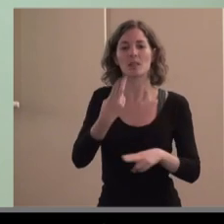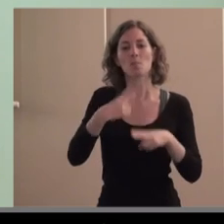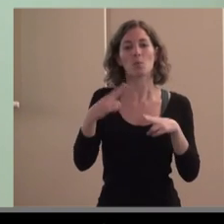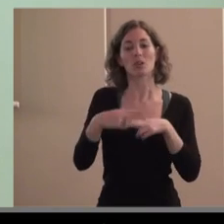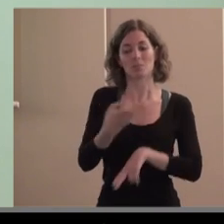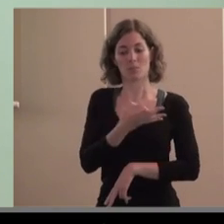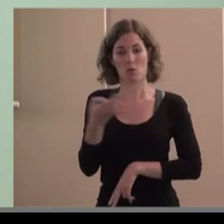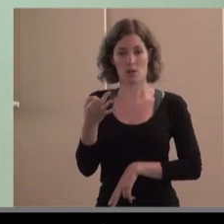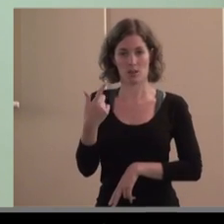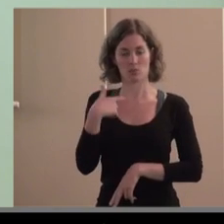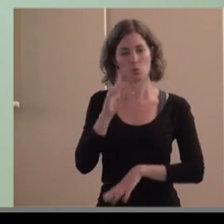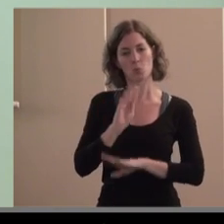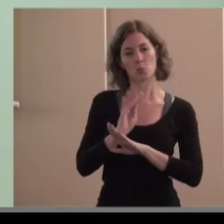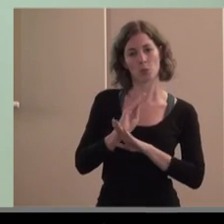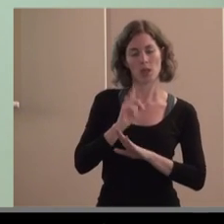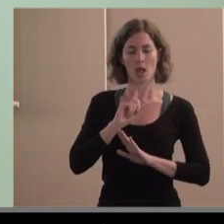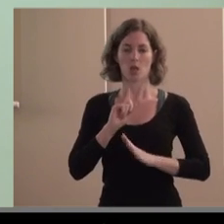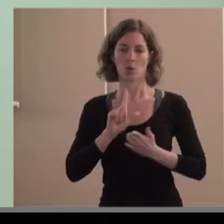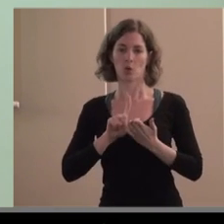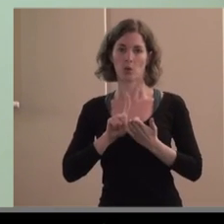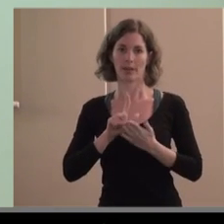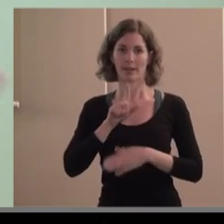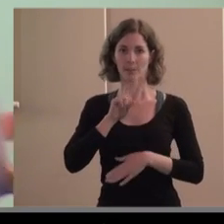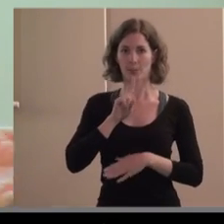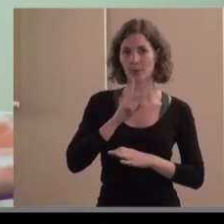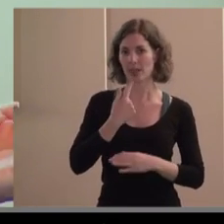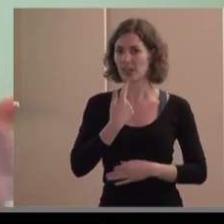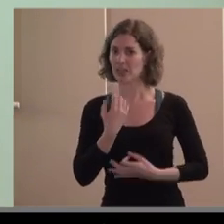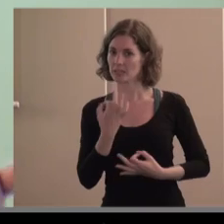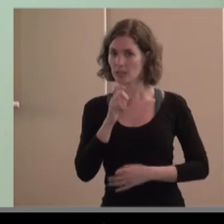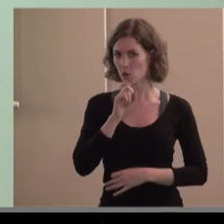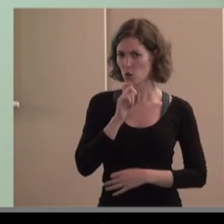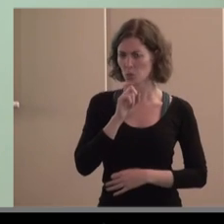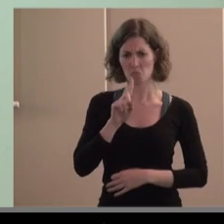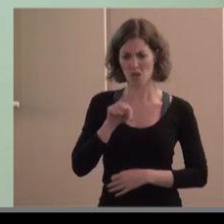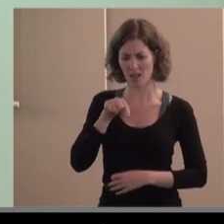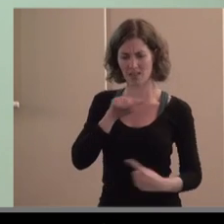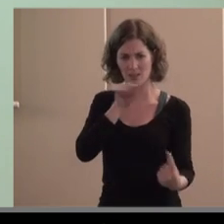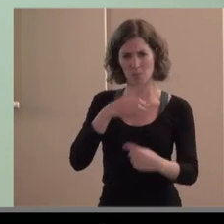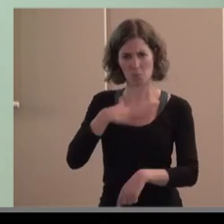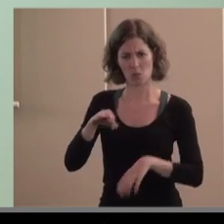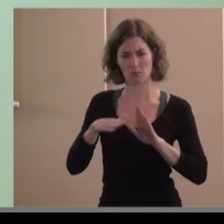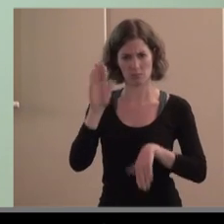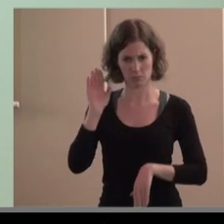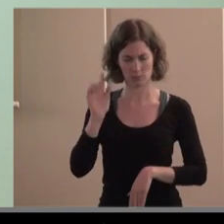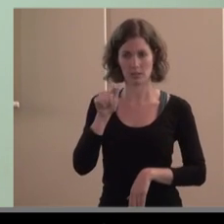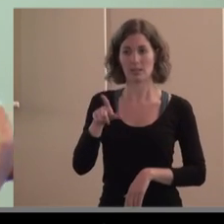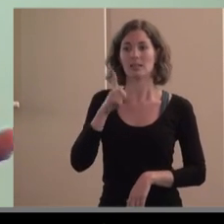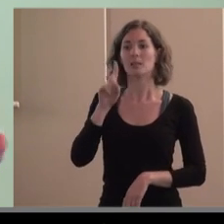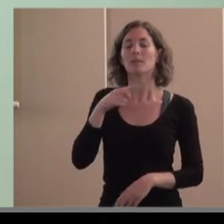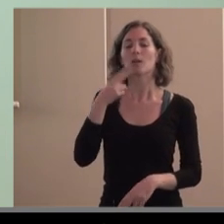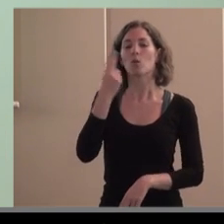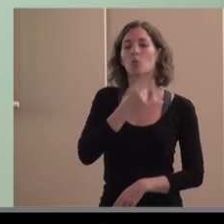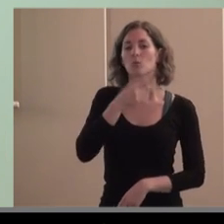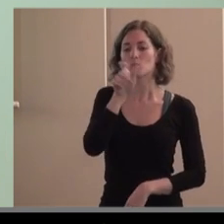pero en el debate es cuando nos podemos permitirnos serlo compromiso con los asociados participación integrar